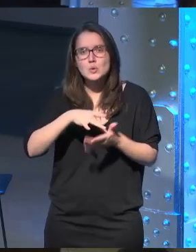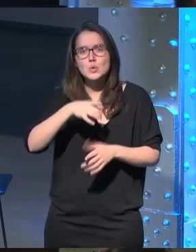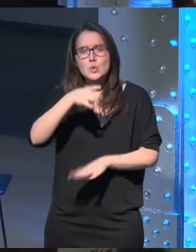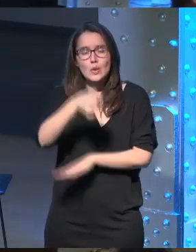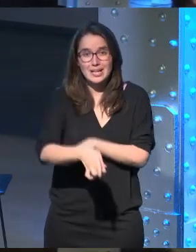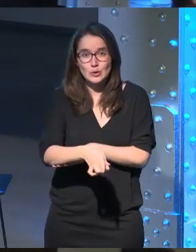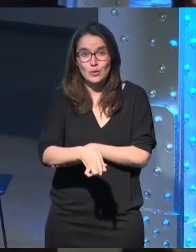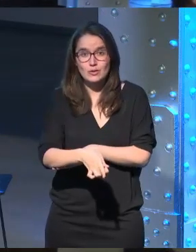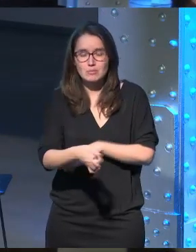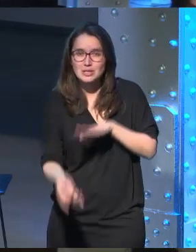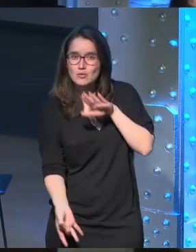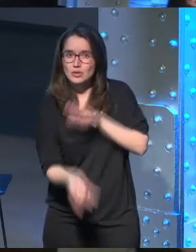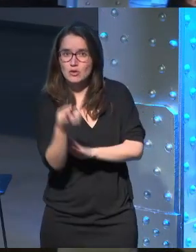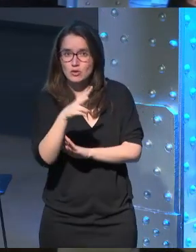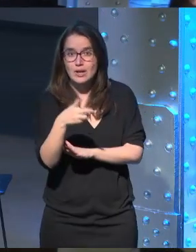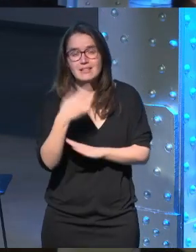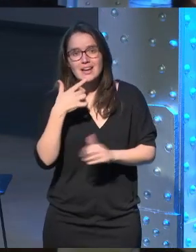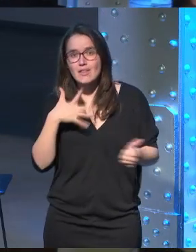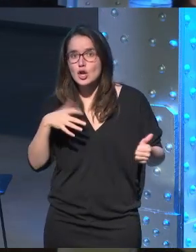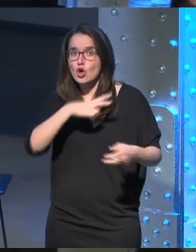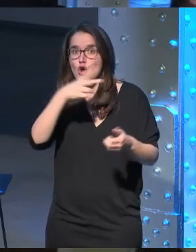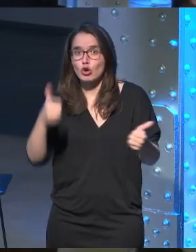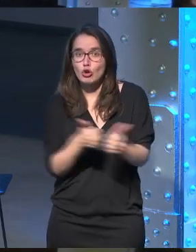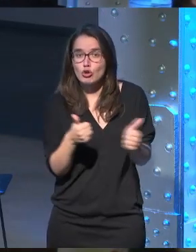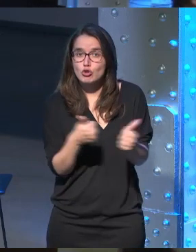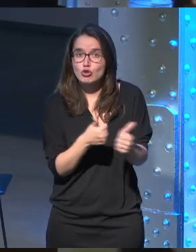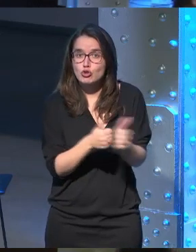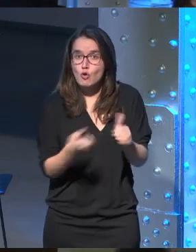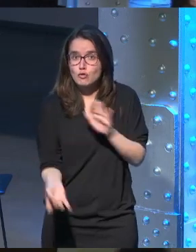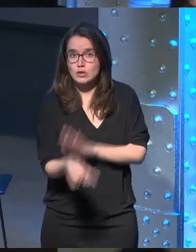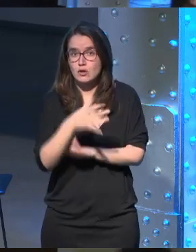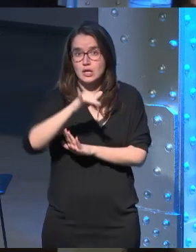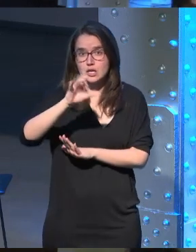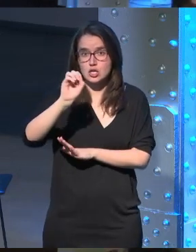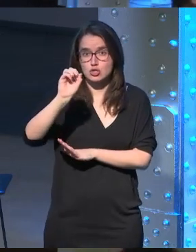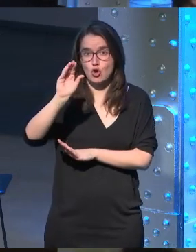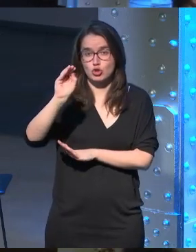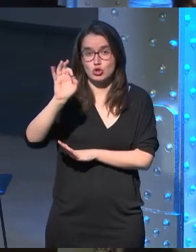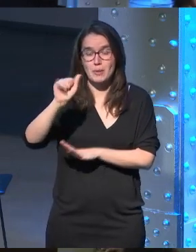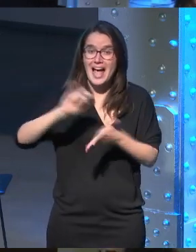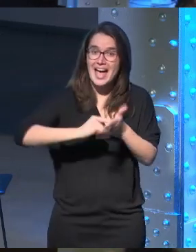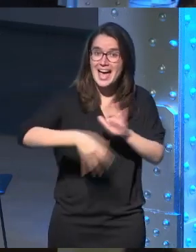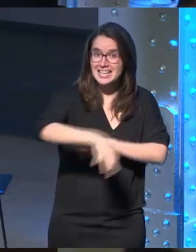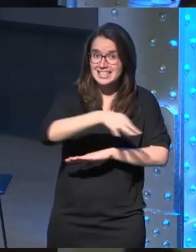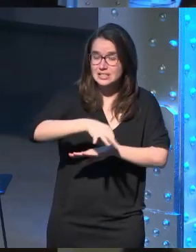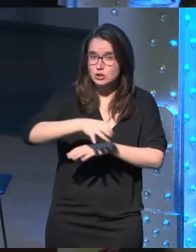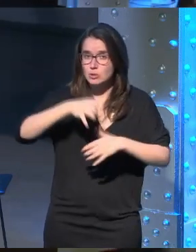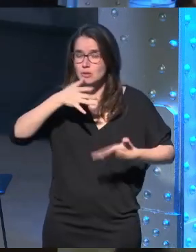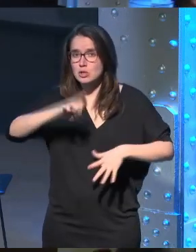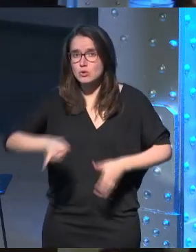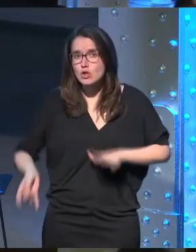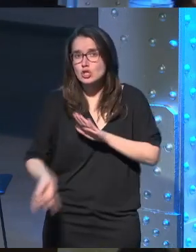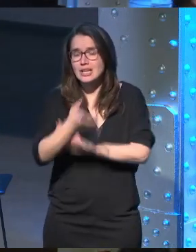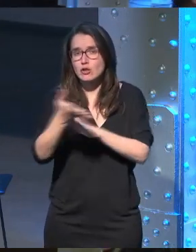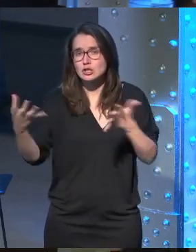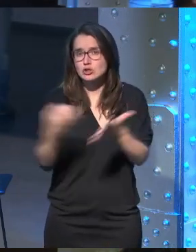su fundador él siempre quiere decir cofundador de Anisostopi que aparte de ser arquitecto es uno de los pioneros seguramente